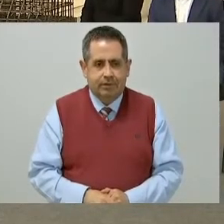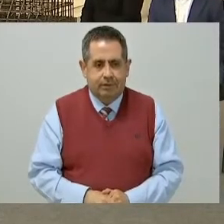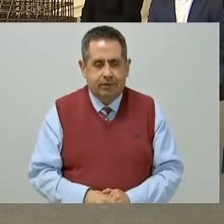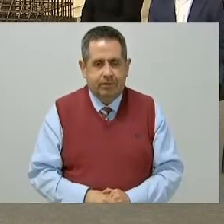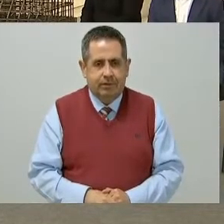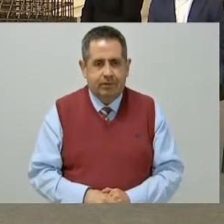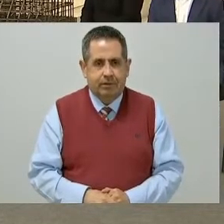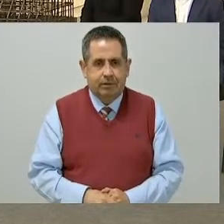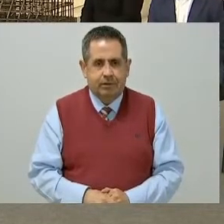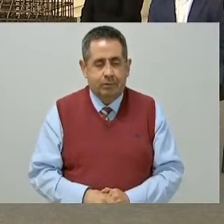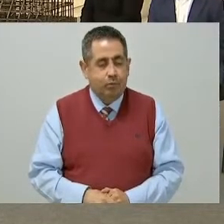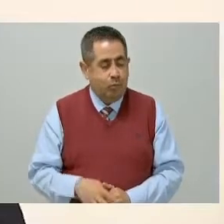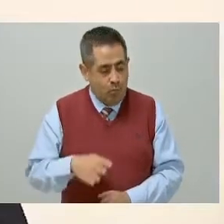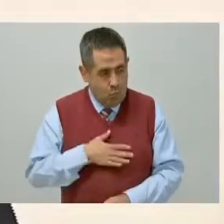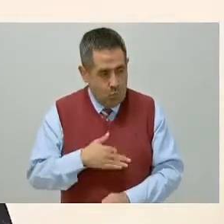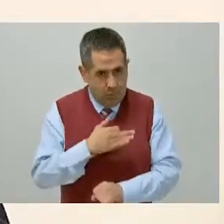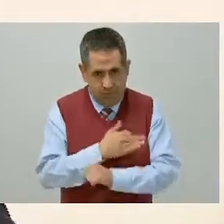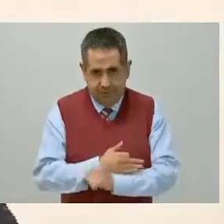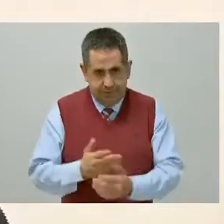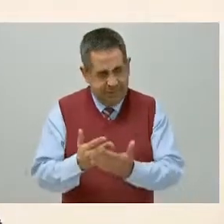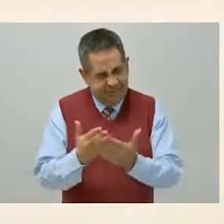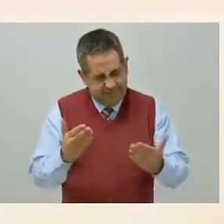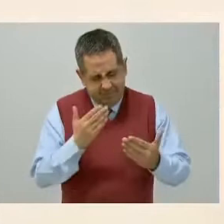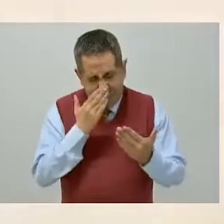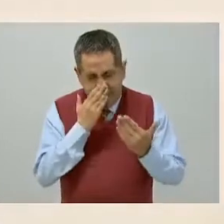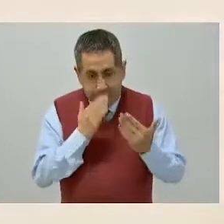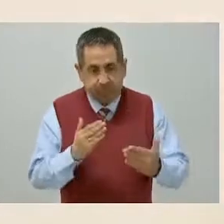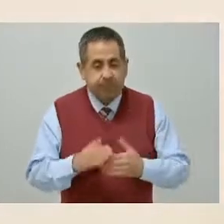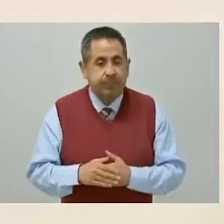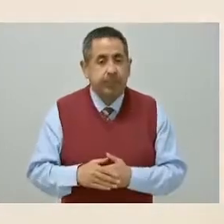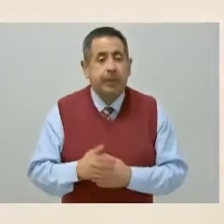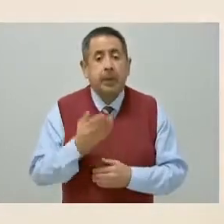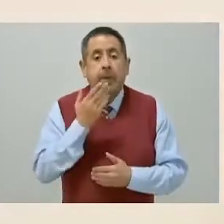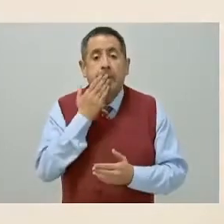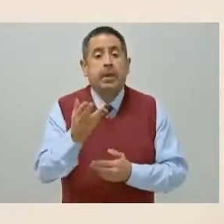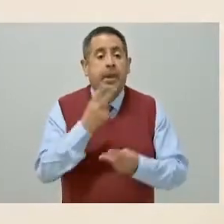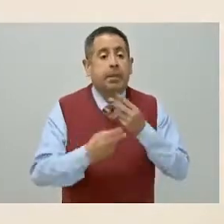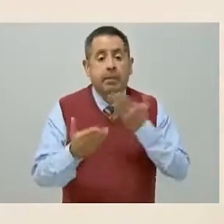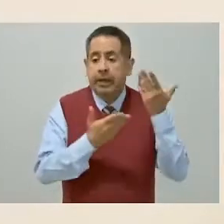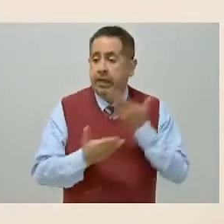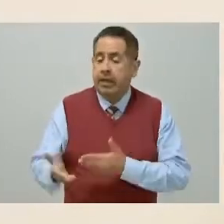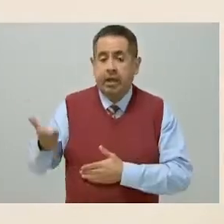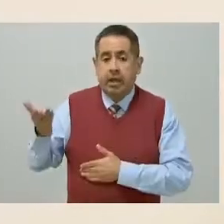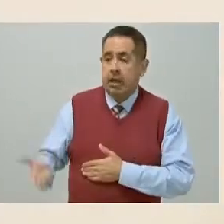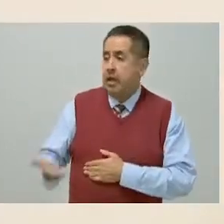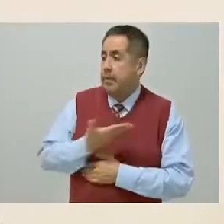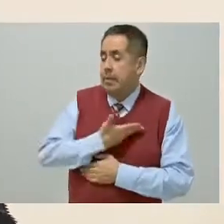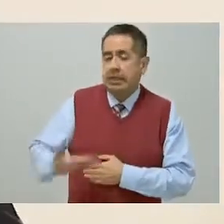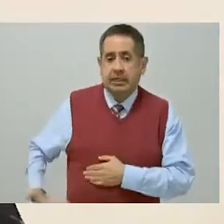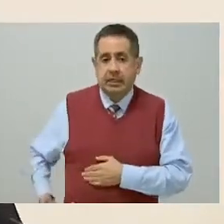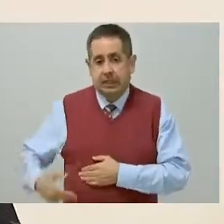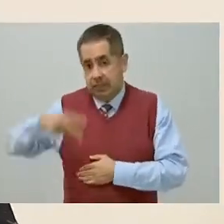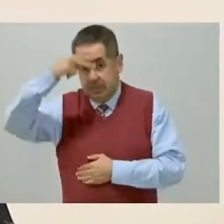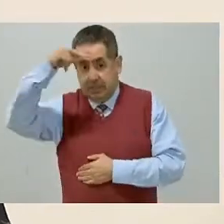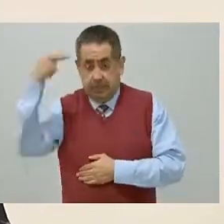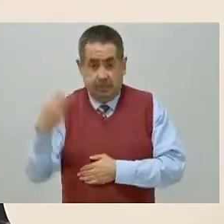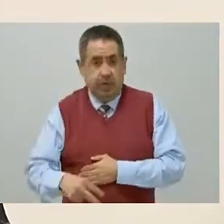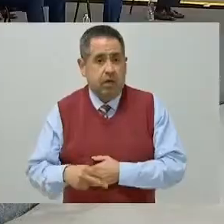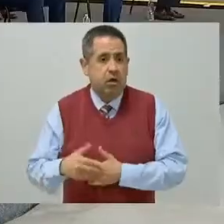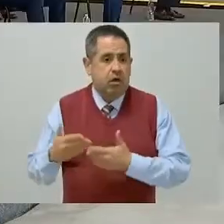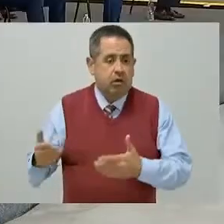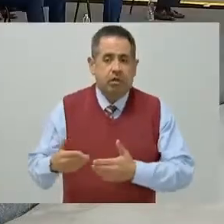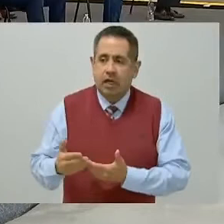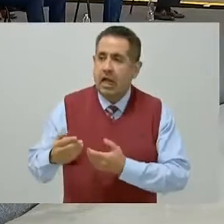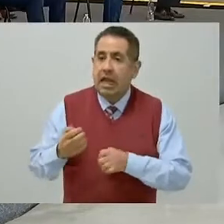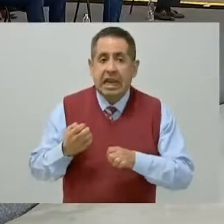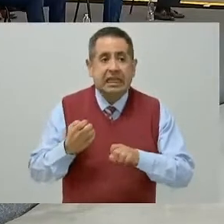Muy buenas tardes. Quiero dar la más cordial bienvenida al Presidente de los Estados Unidos Mexicanos, al